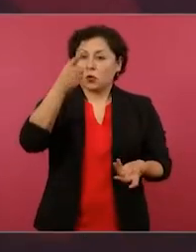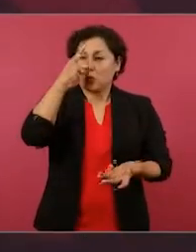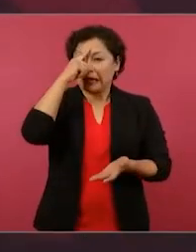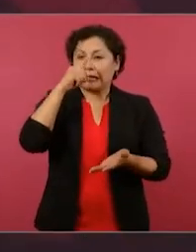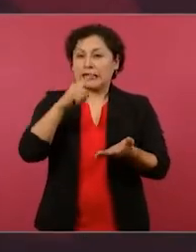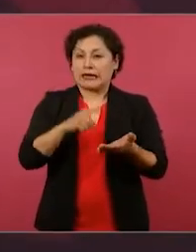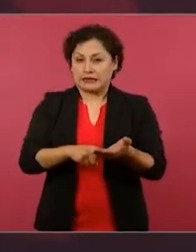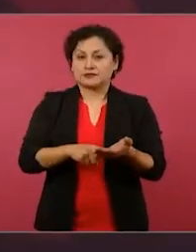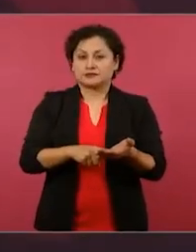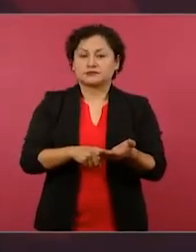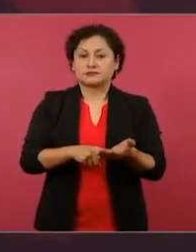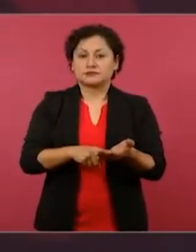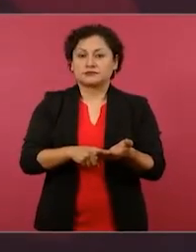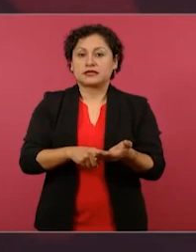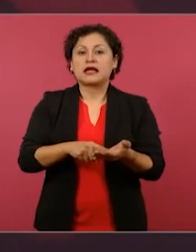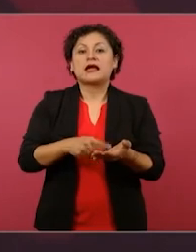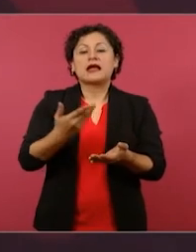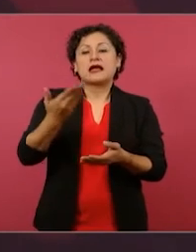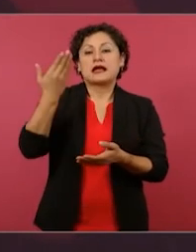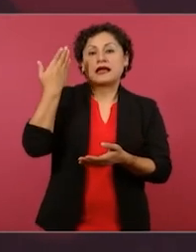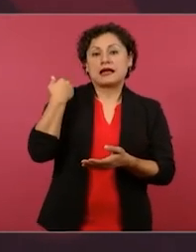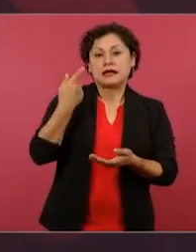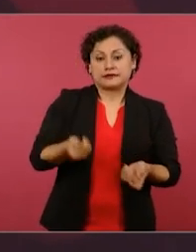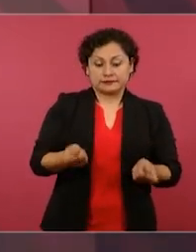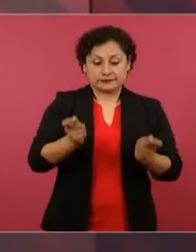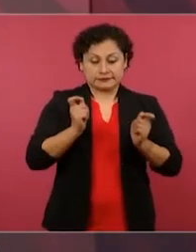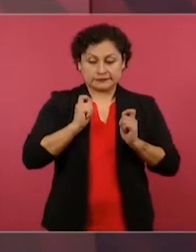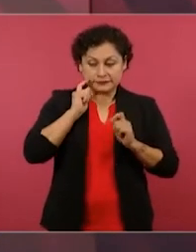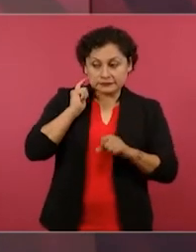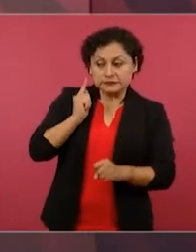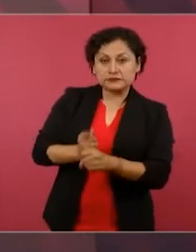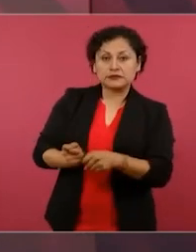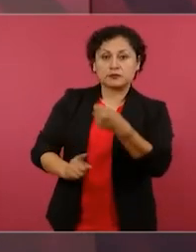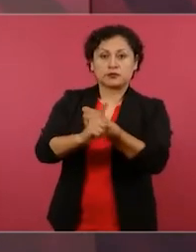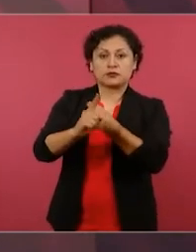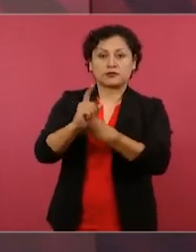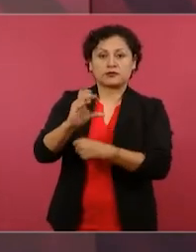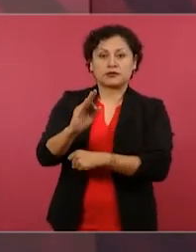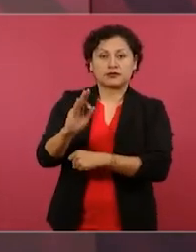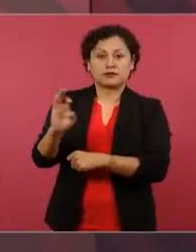desde el principio para fortalecer a la Comisión Federal de Electricidad